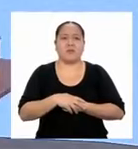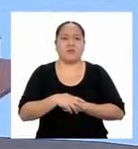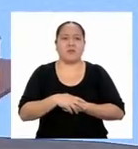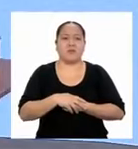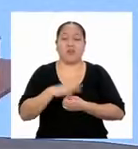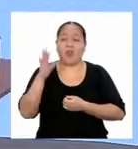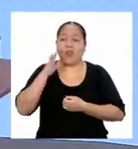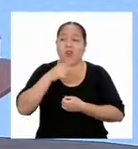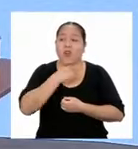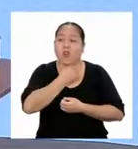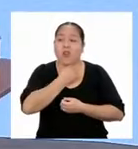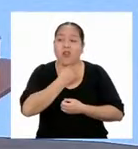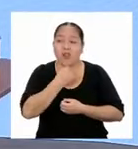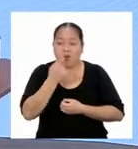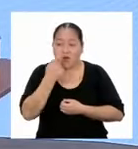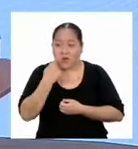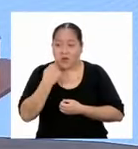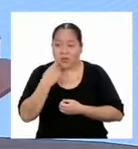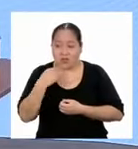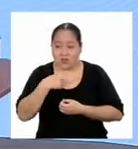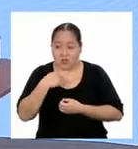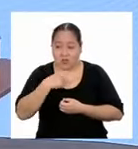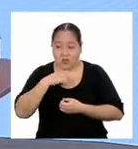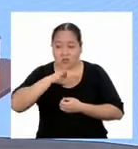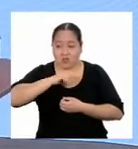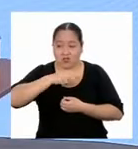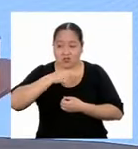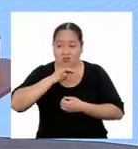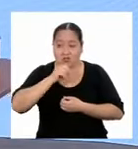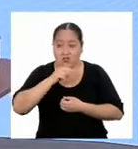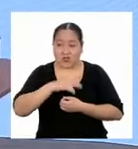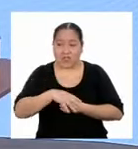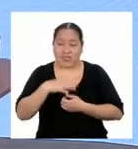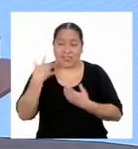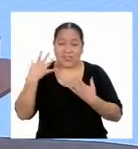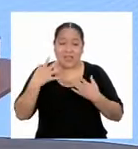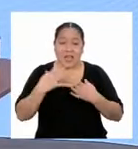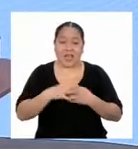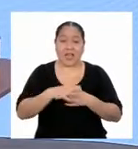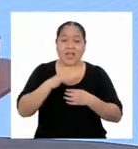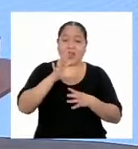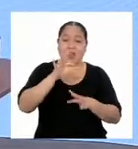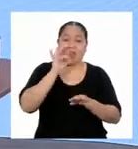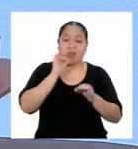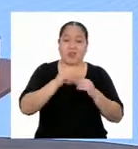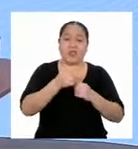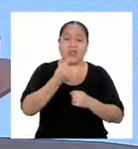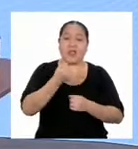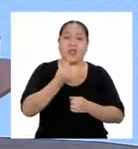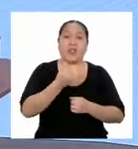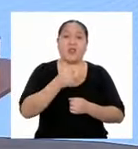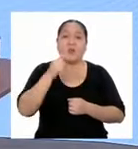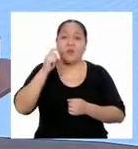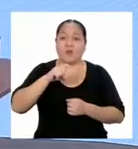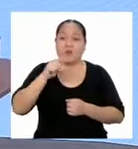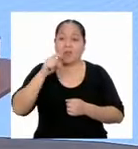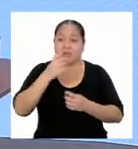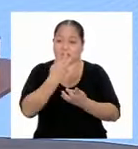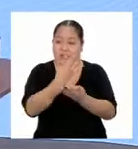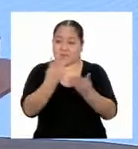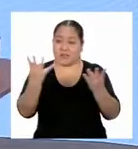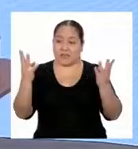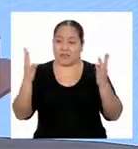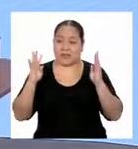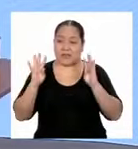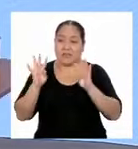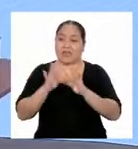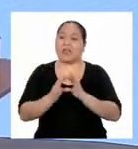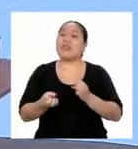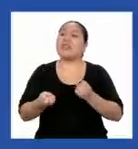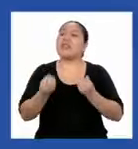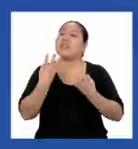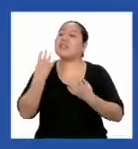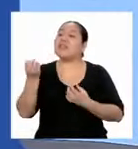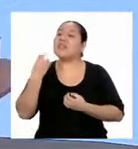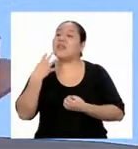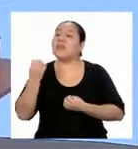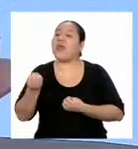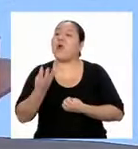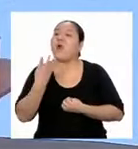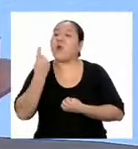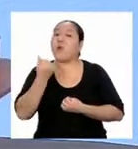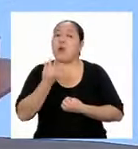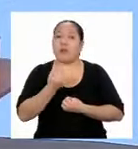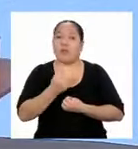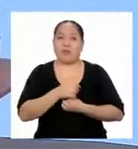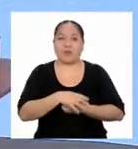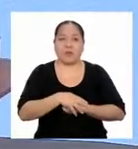Hola abuelito, soy yo, Jonathan. Logré conseguir el dinero para poder acercar tu terreno. Solo debes decirme cuánto es.